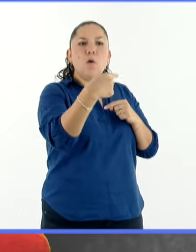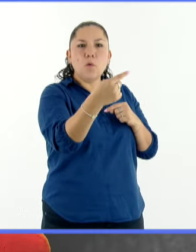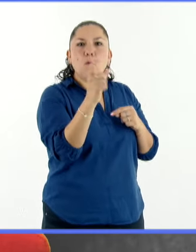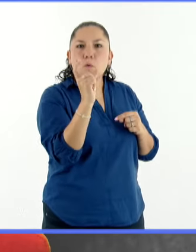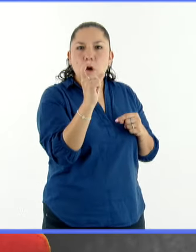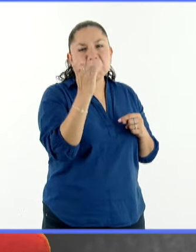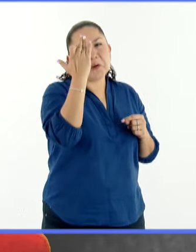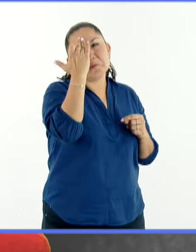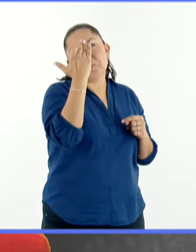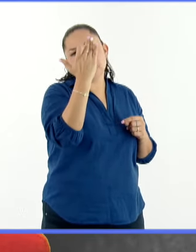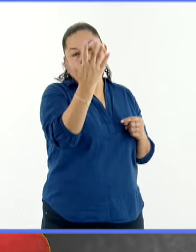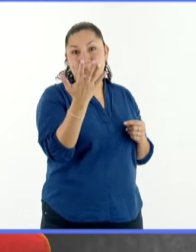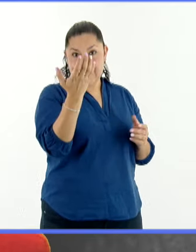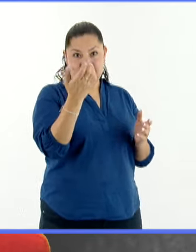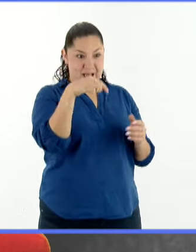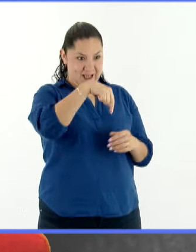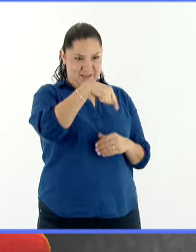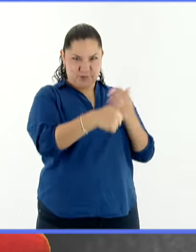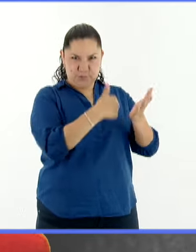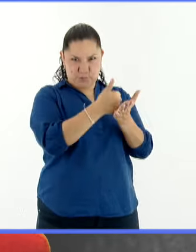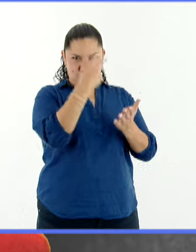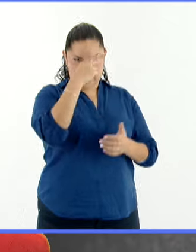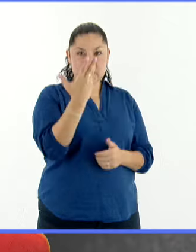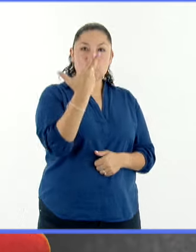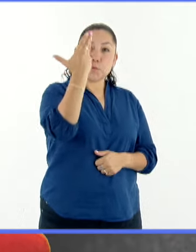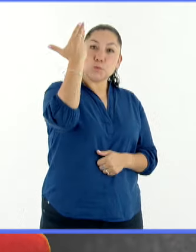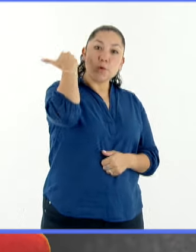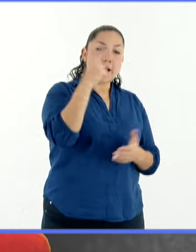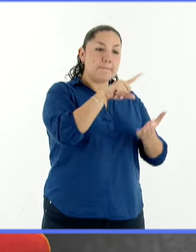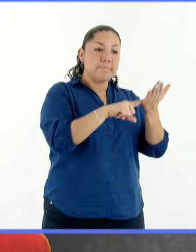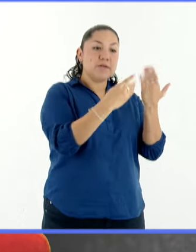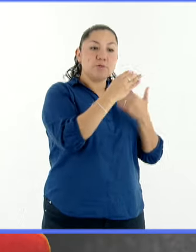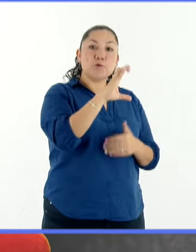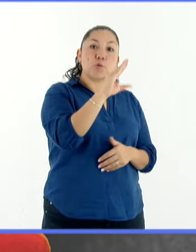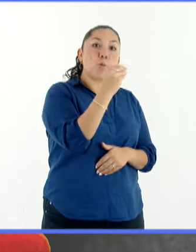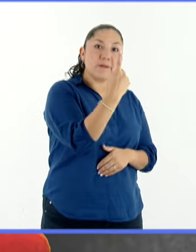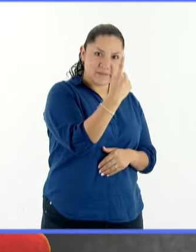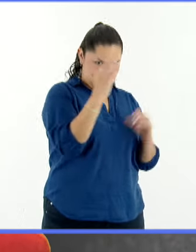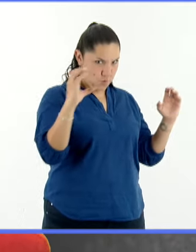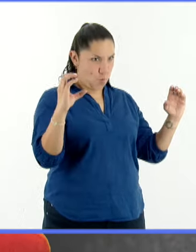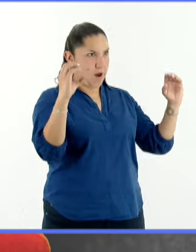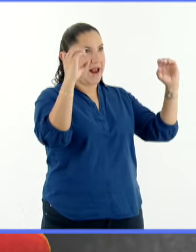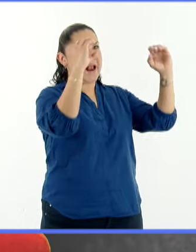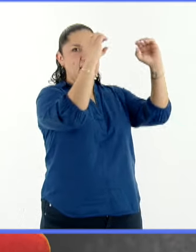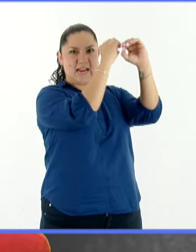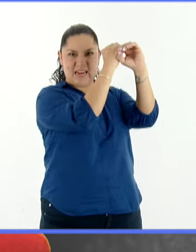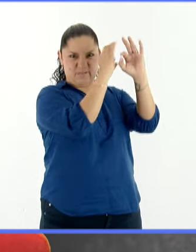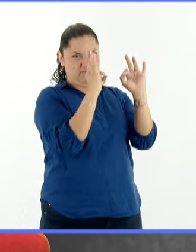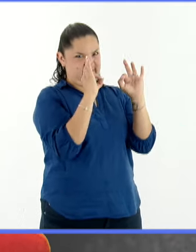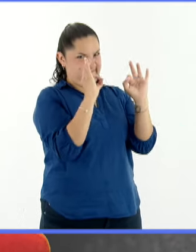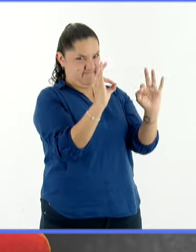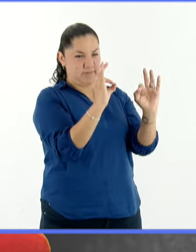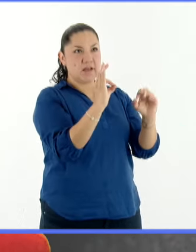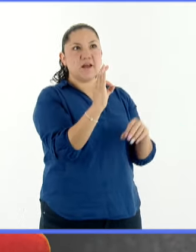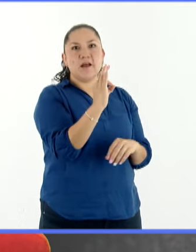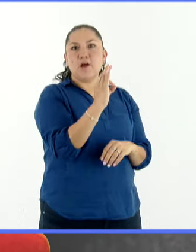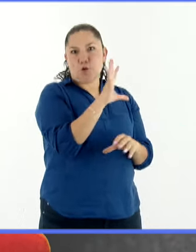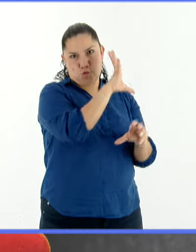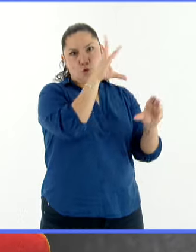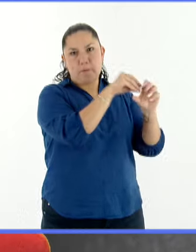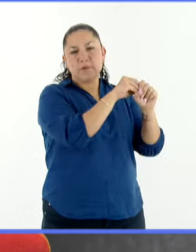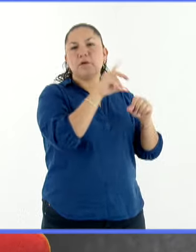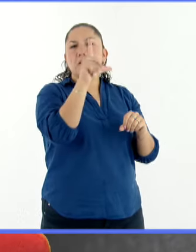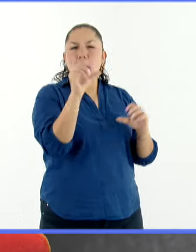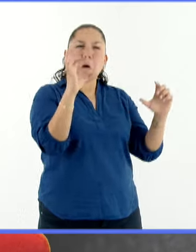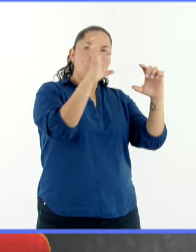tuvimos ese eclipse total en el 91 y ahora, 33 años después, tenemos un eclipse parcial. No tenemos un